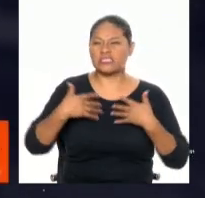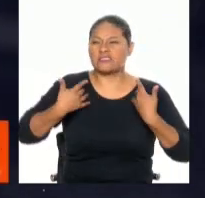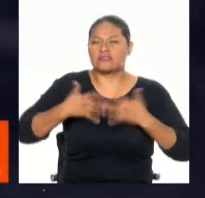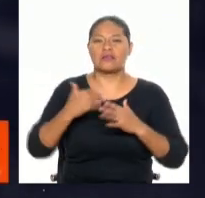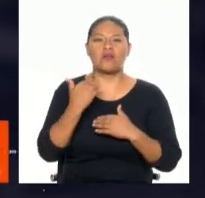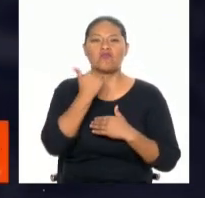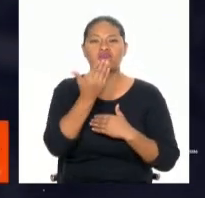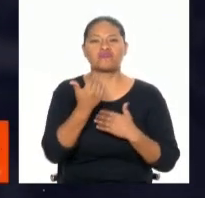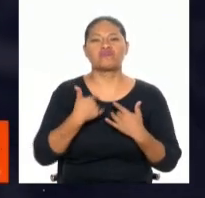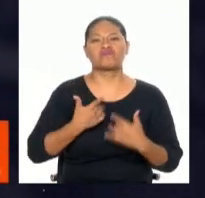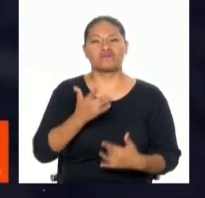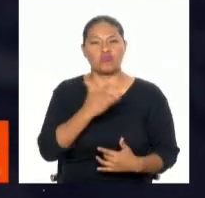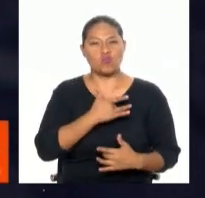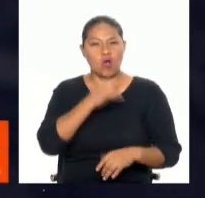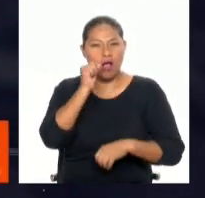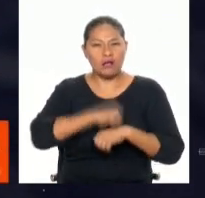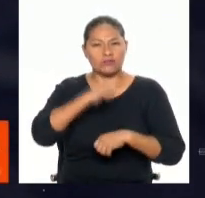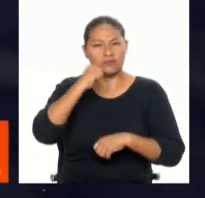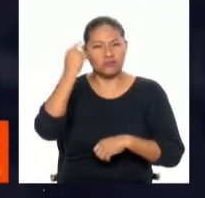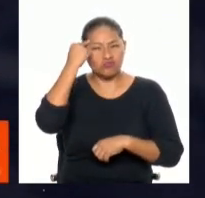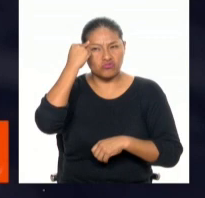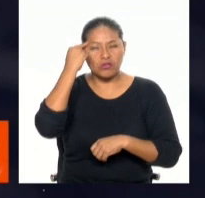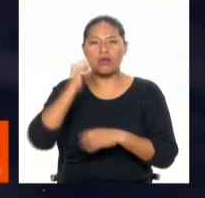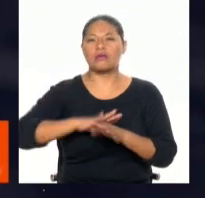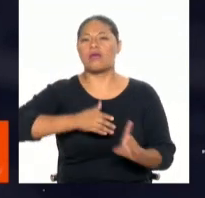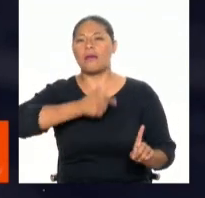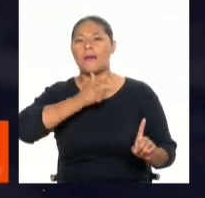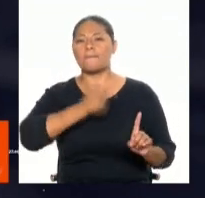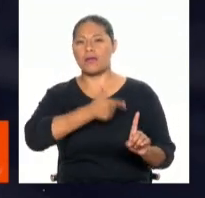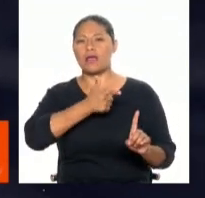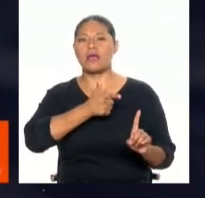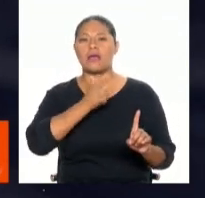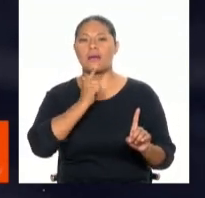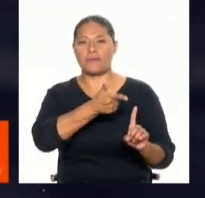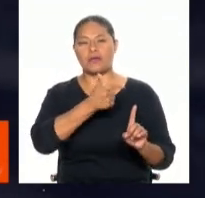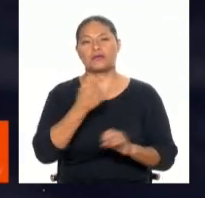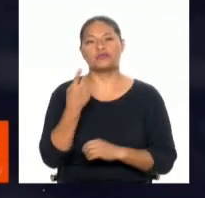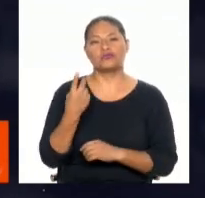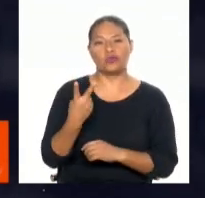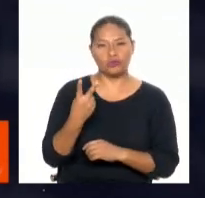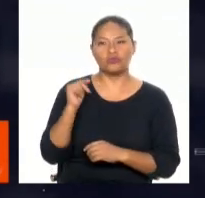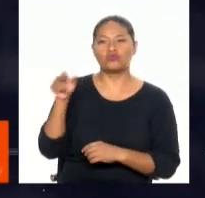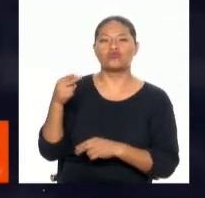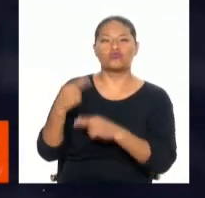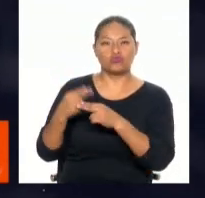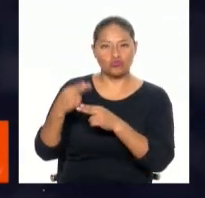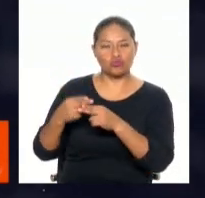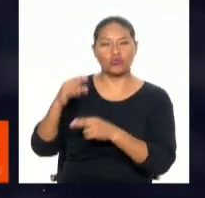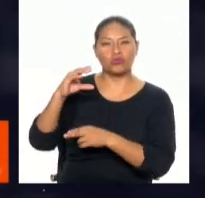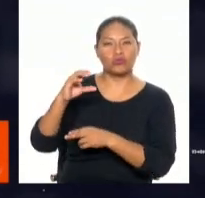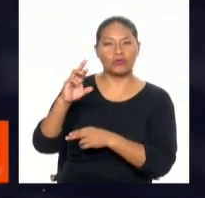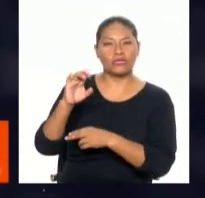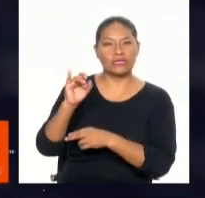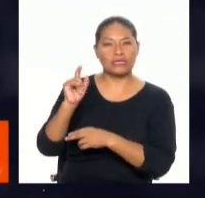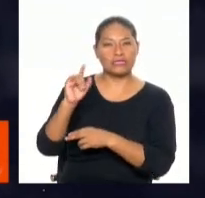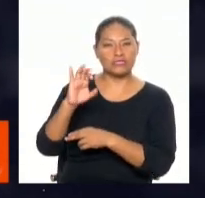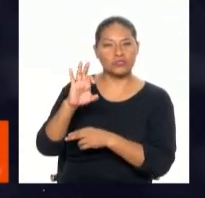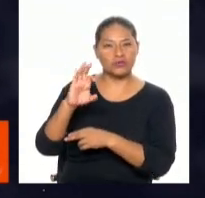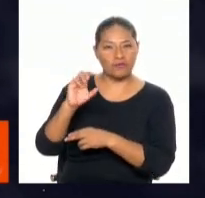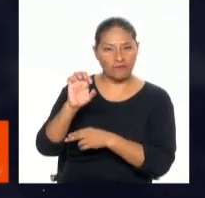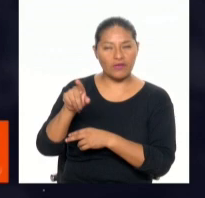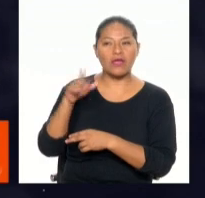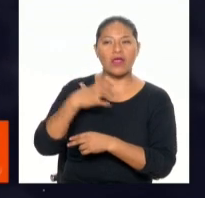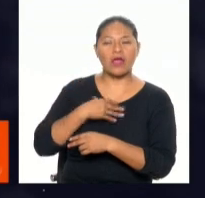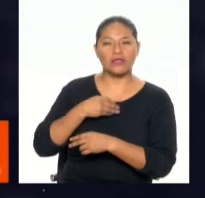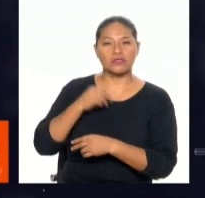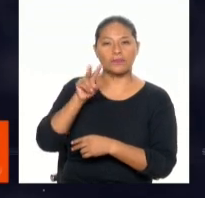piedad, con total frialdad, es que atacó al sereno Luis Manrique, su nombre es Christopher Joseph Fuentes González de